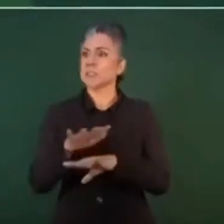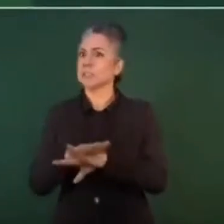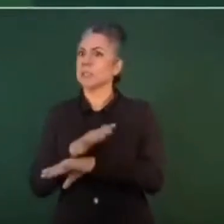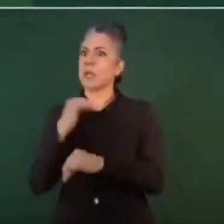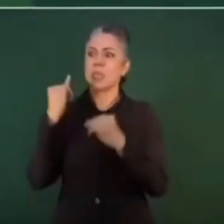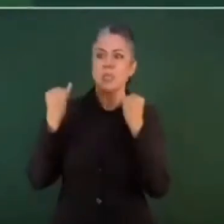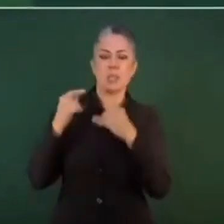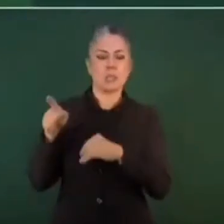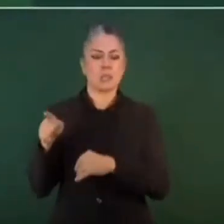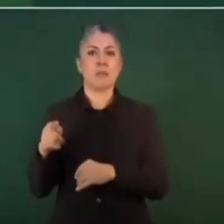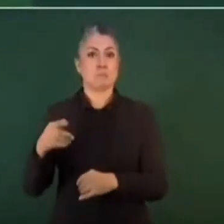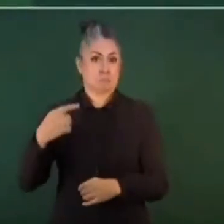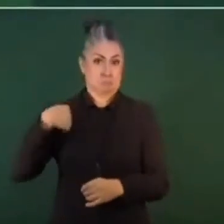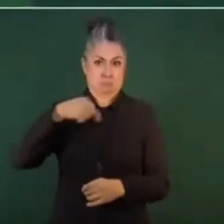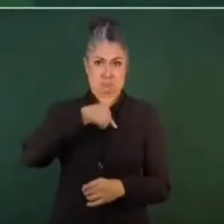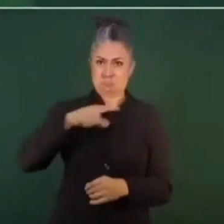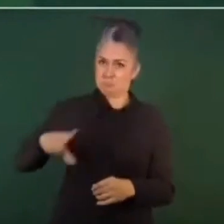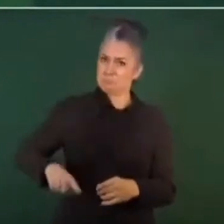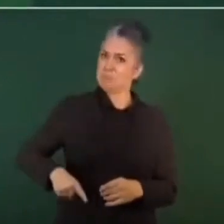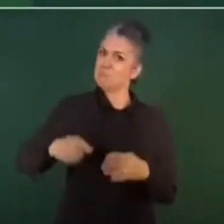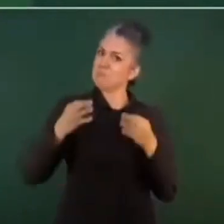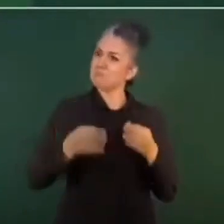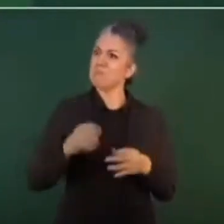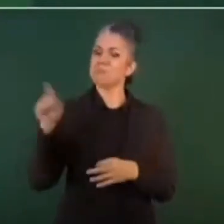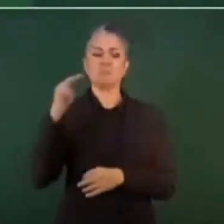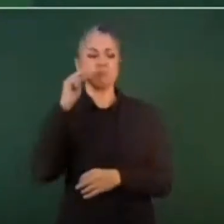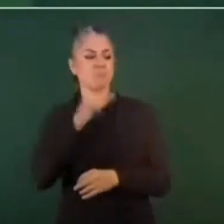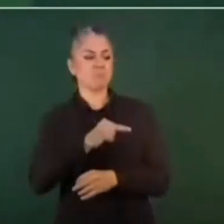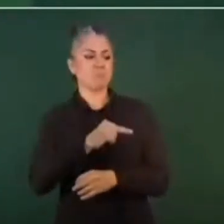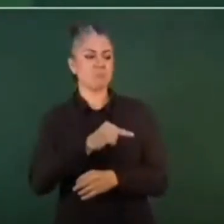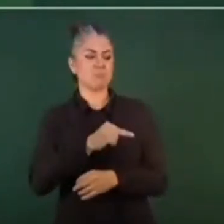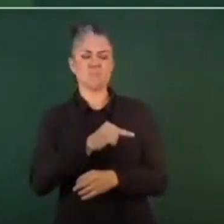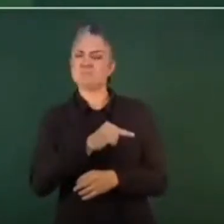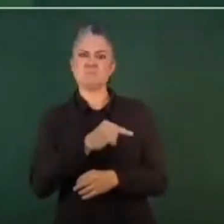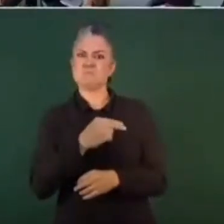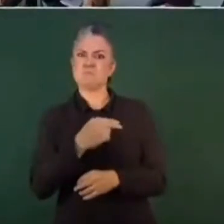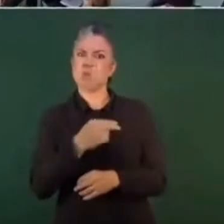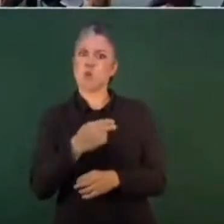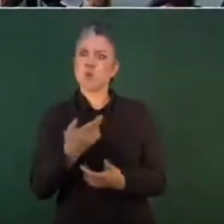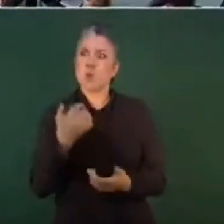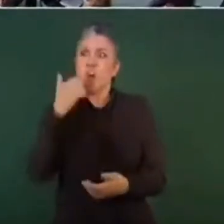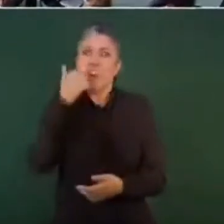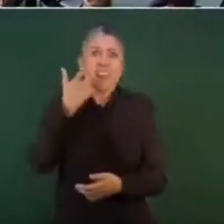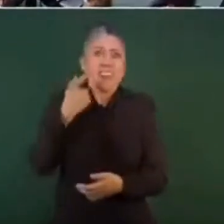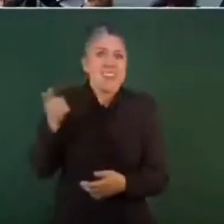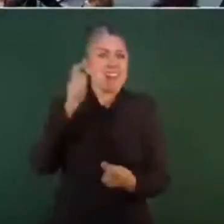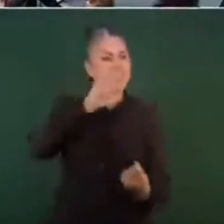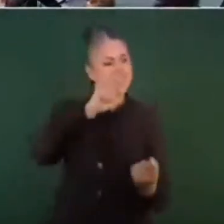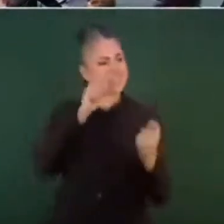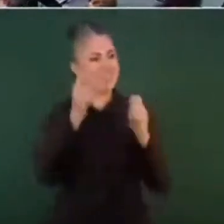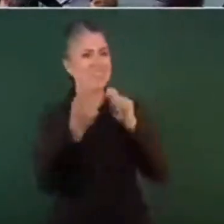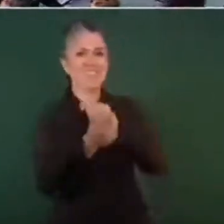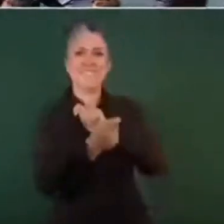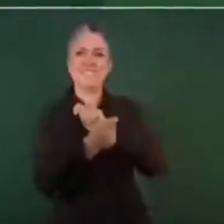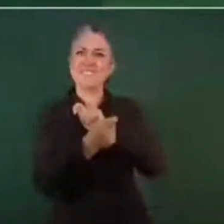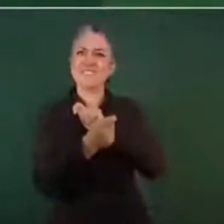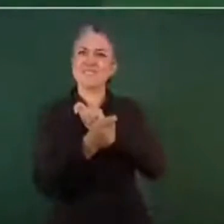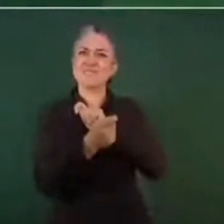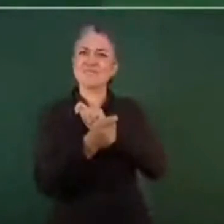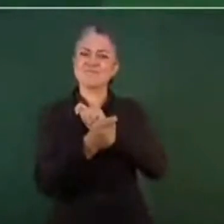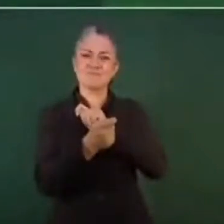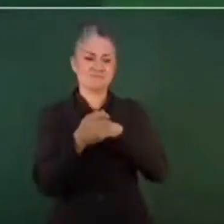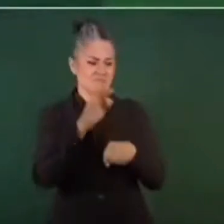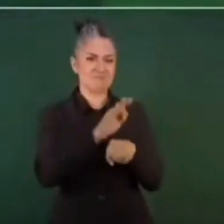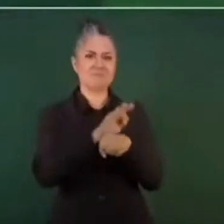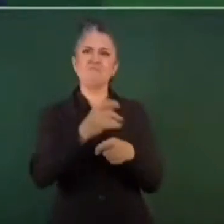nuestro gobierno no están de acuerdo con la transformación no están de acuerdo de que se esté gobernando en favor